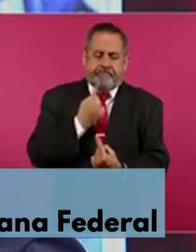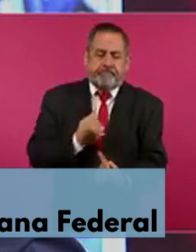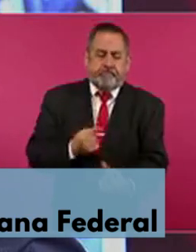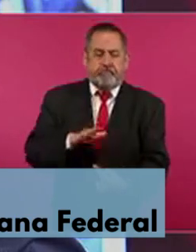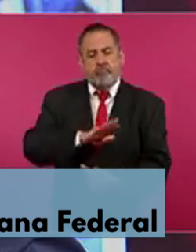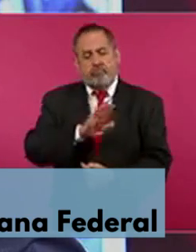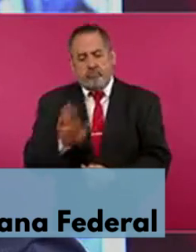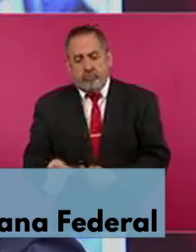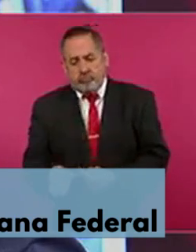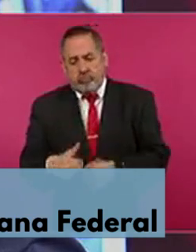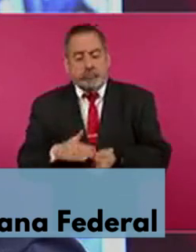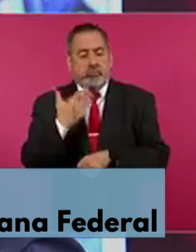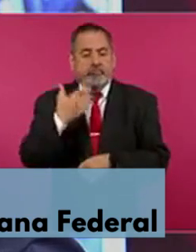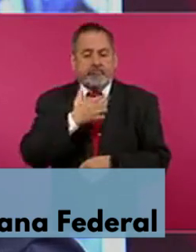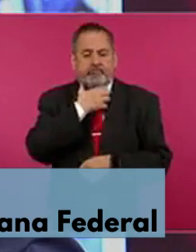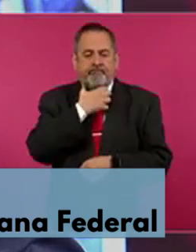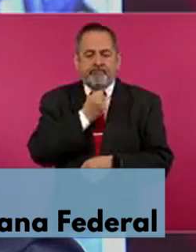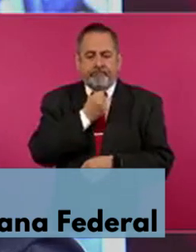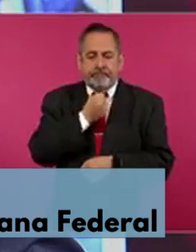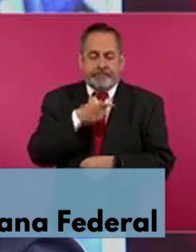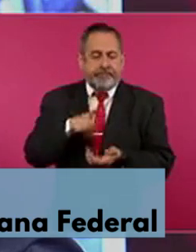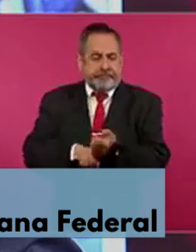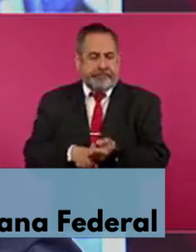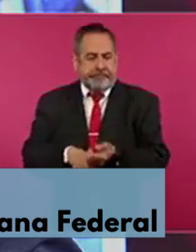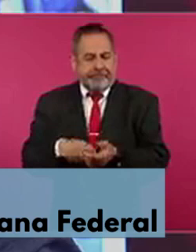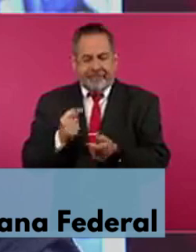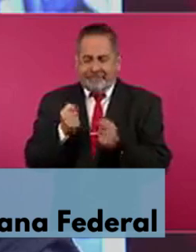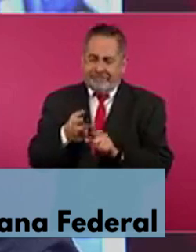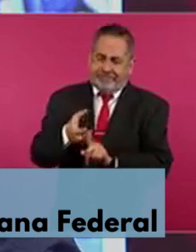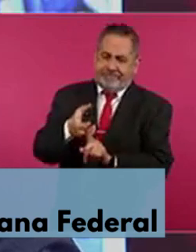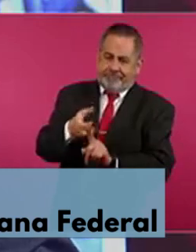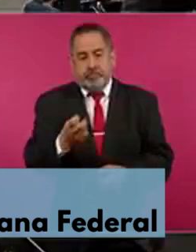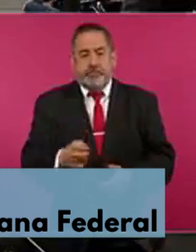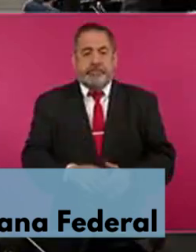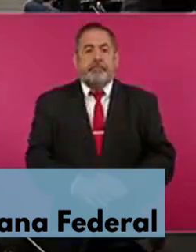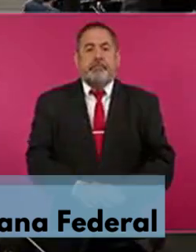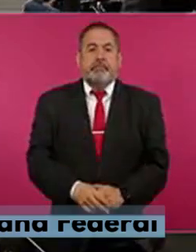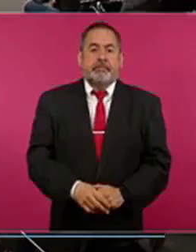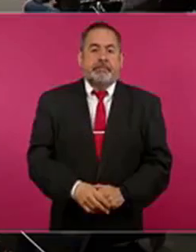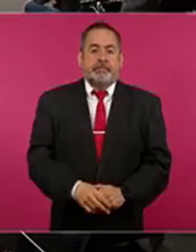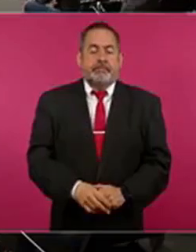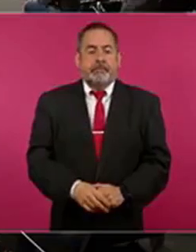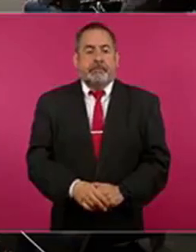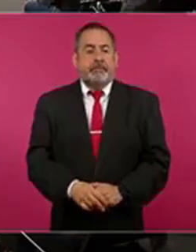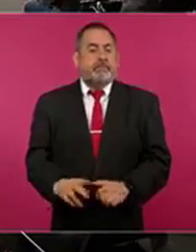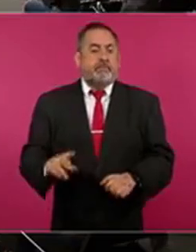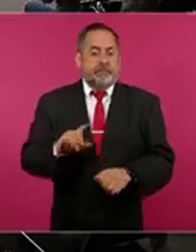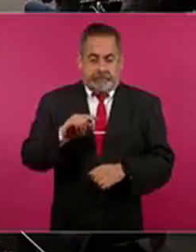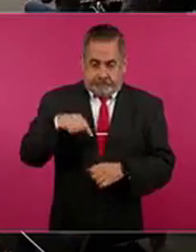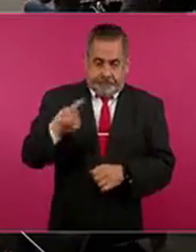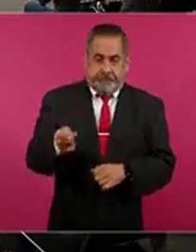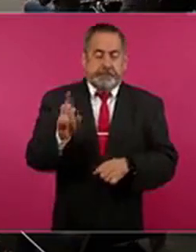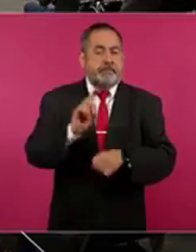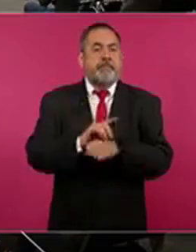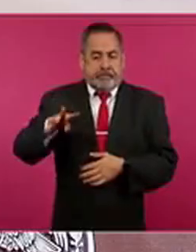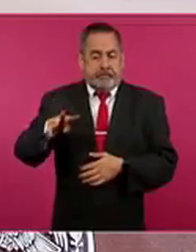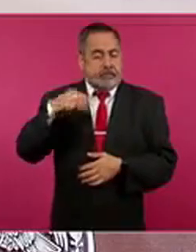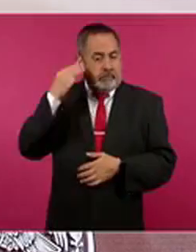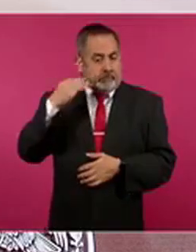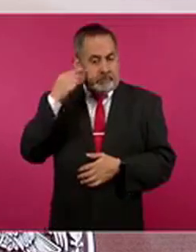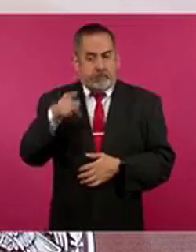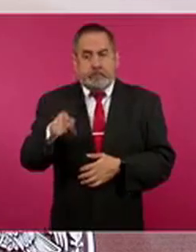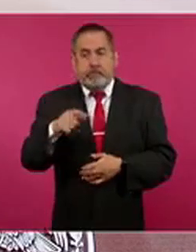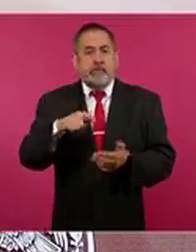había sido asfixia mecánica intencional por un tercero. El viernes 29 de marzo